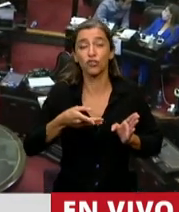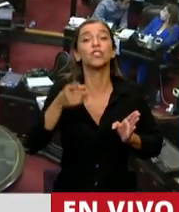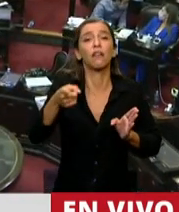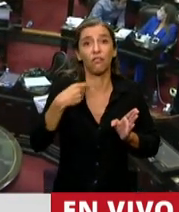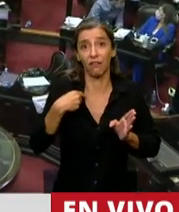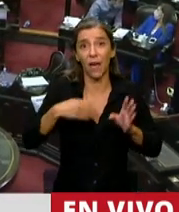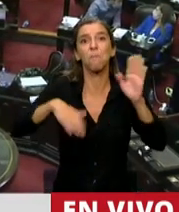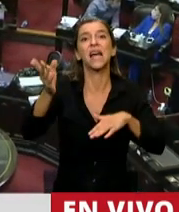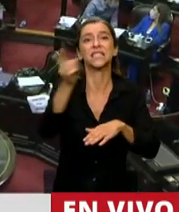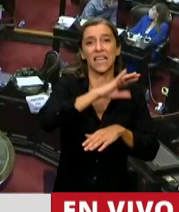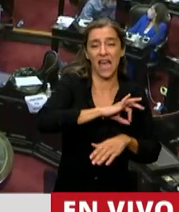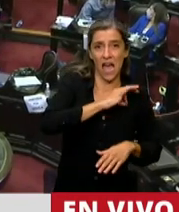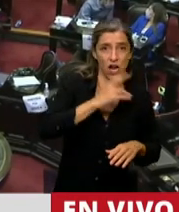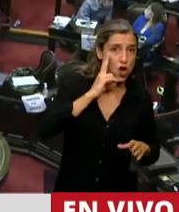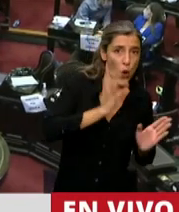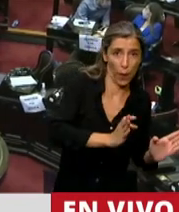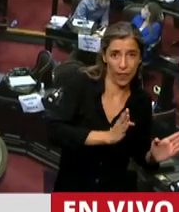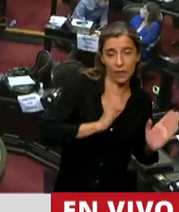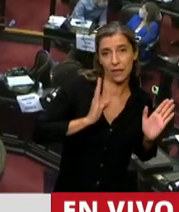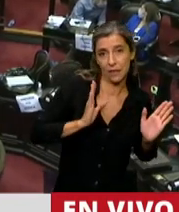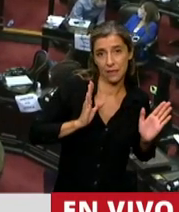Otro gobierno peronista, mirá vos.